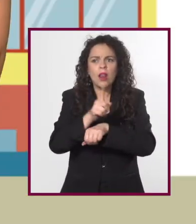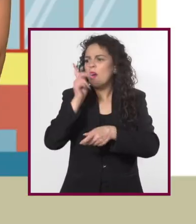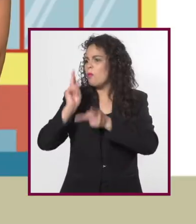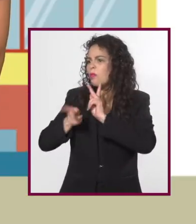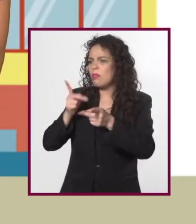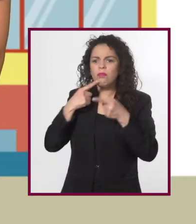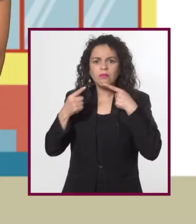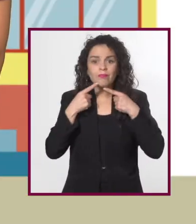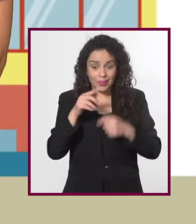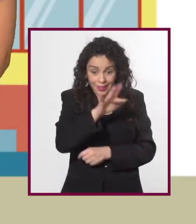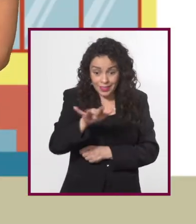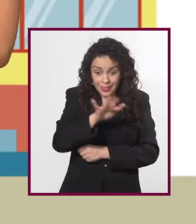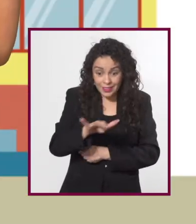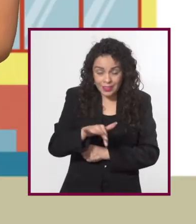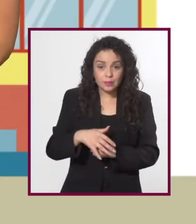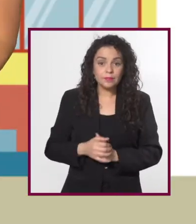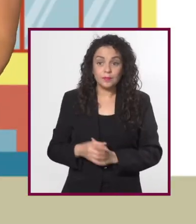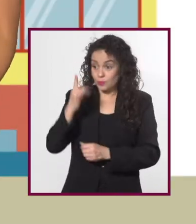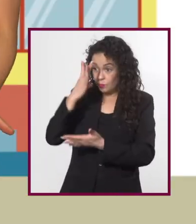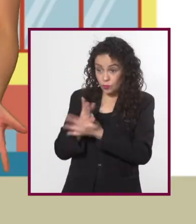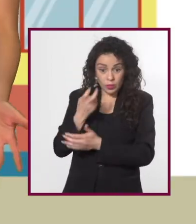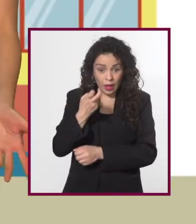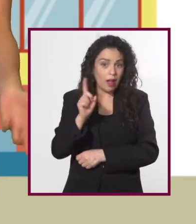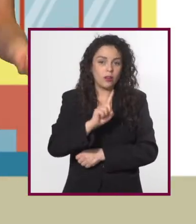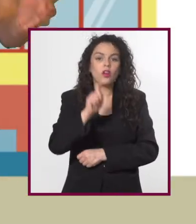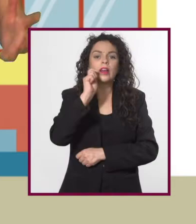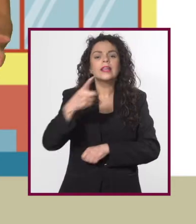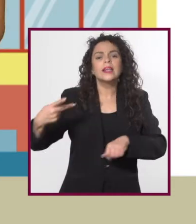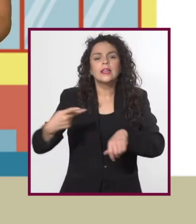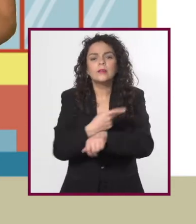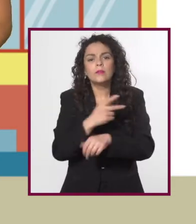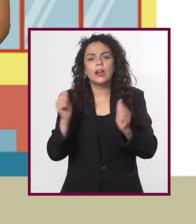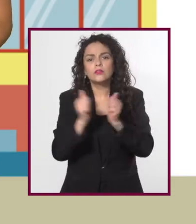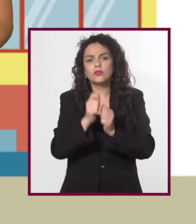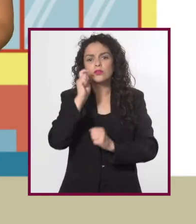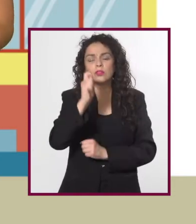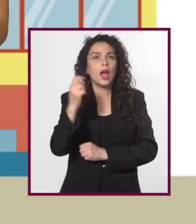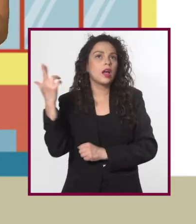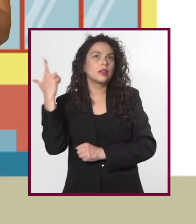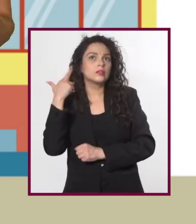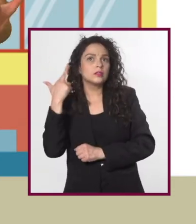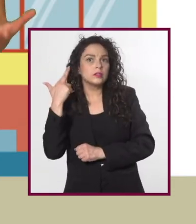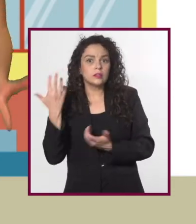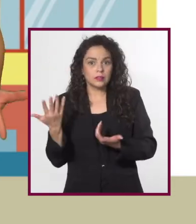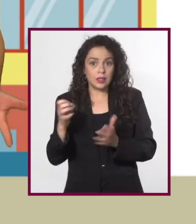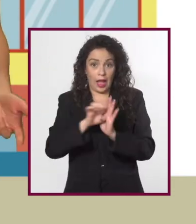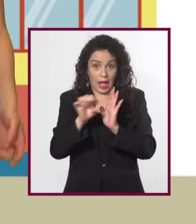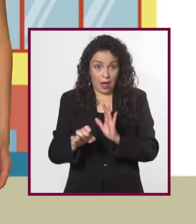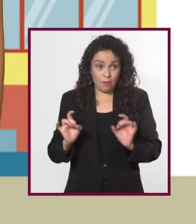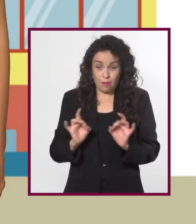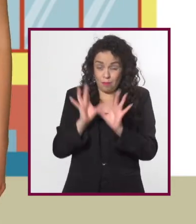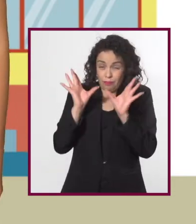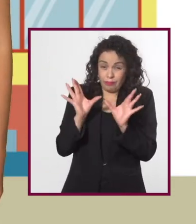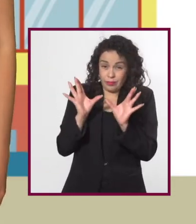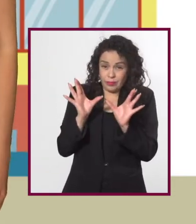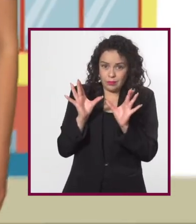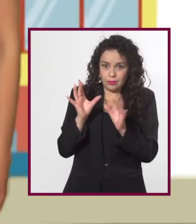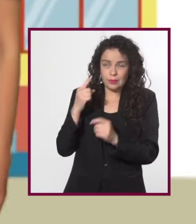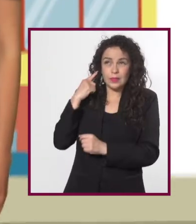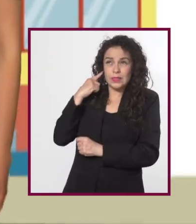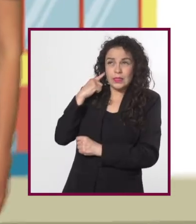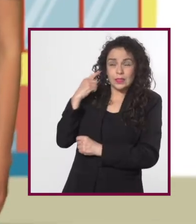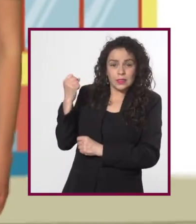película, por ejemplo? No solo los diálogos, sino las cosas que suceden como la descripción de los sonidos incidentales.